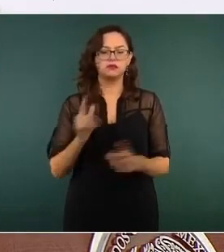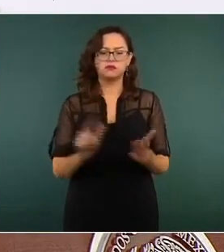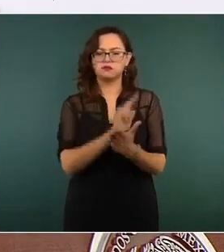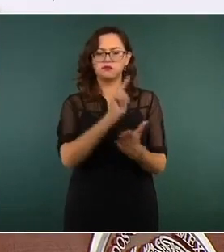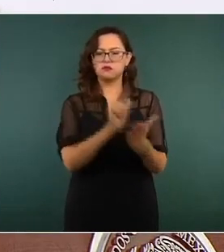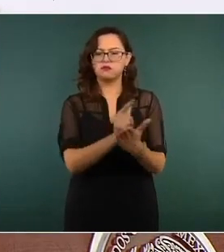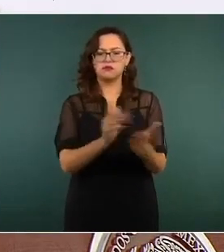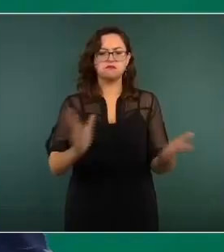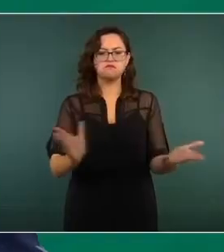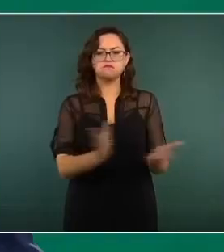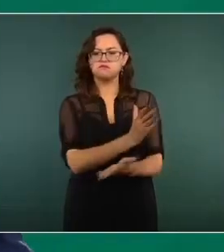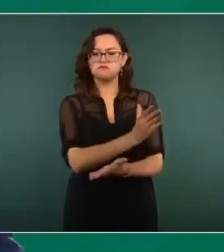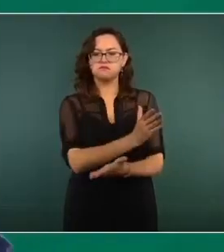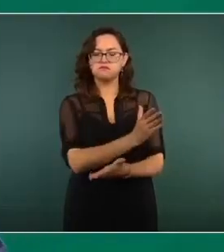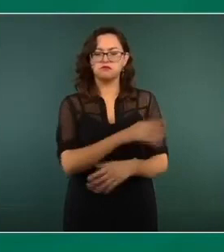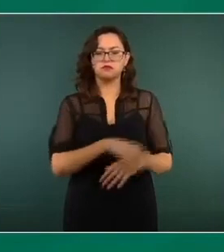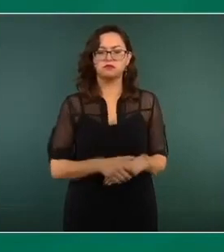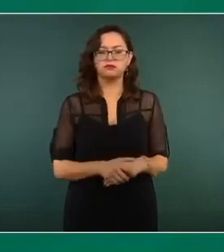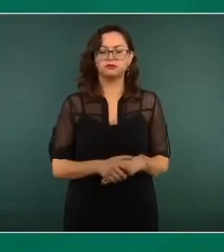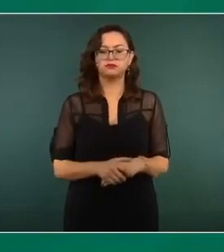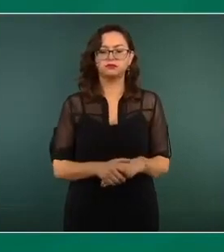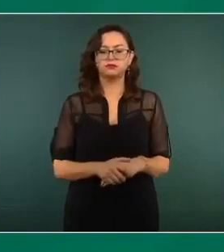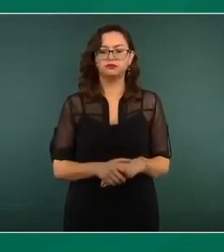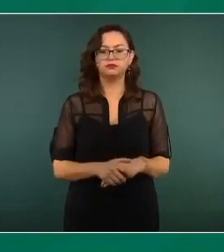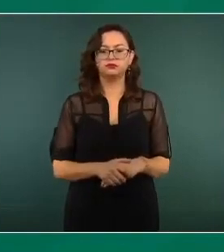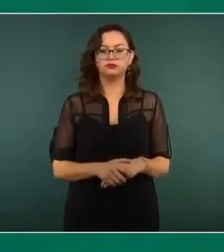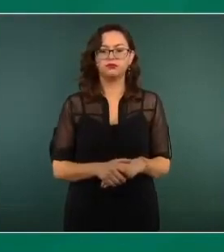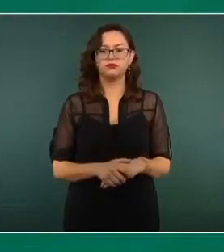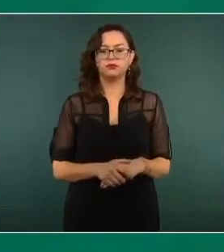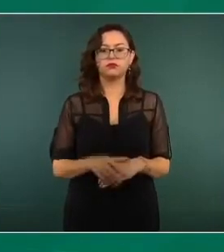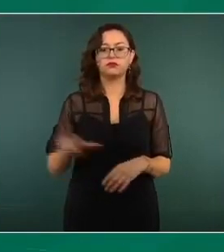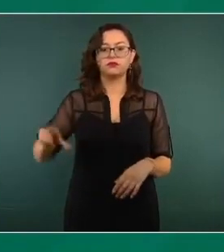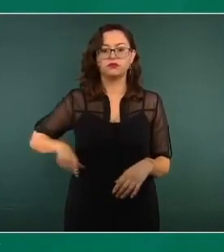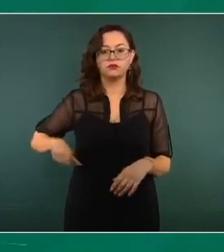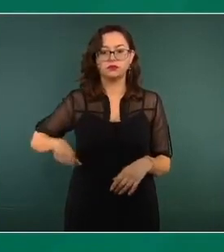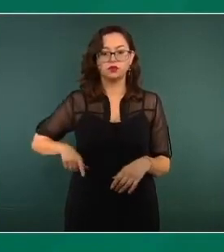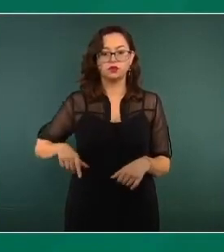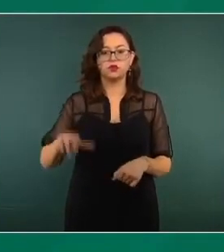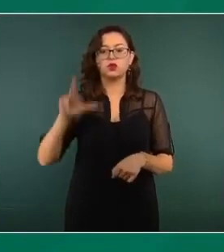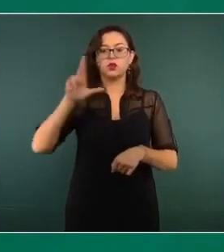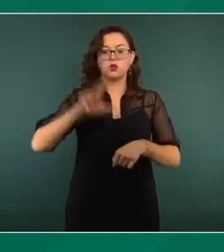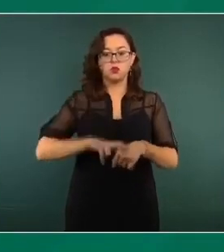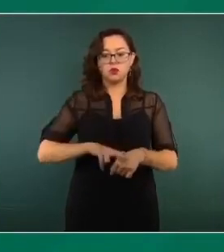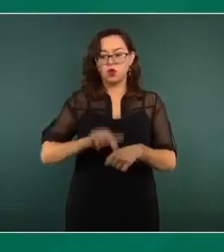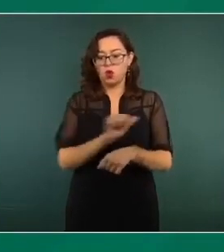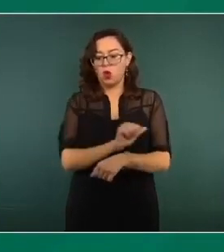Atacan a un gobernador de oposición bien calificado.